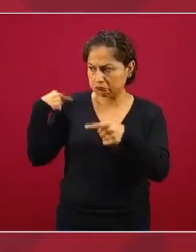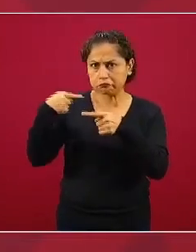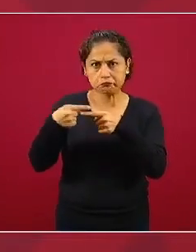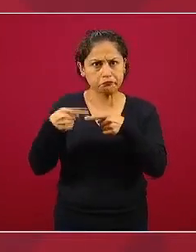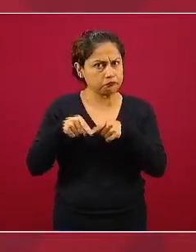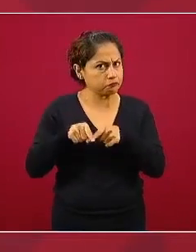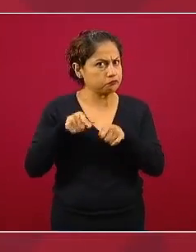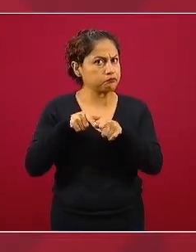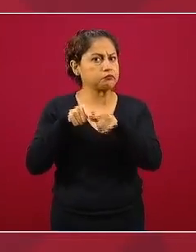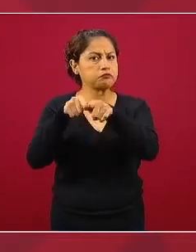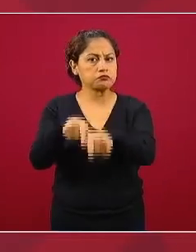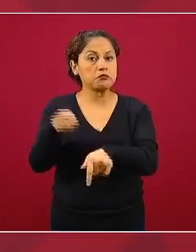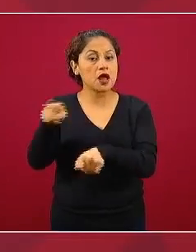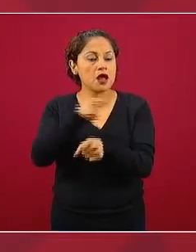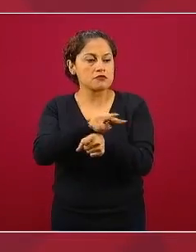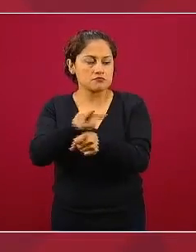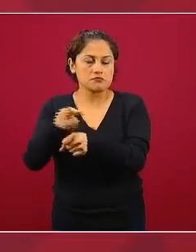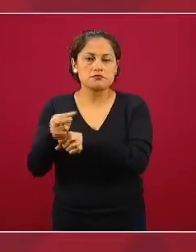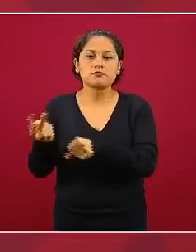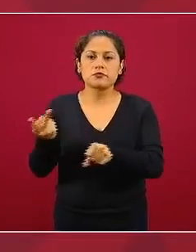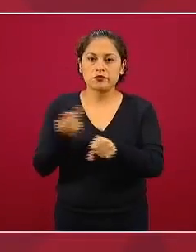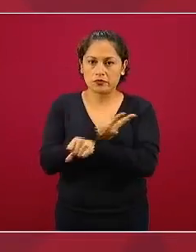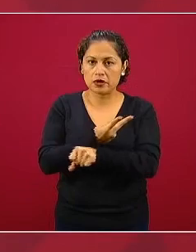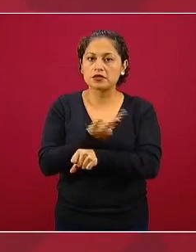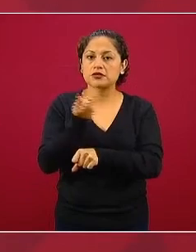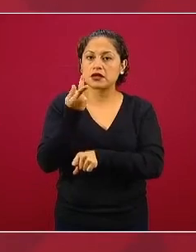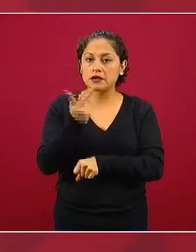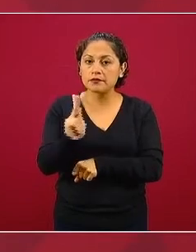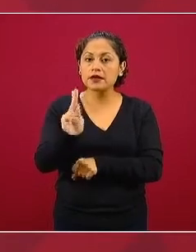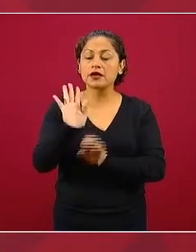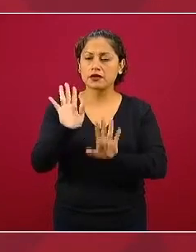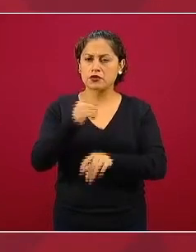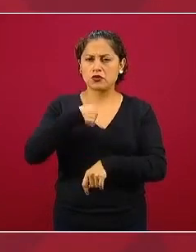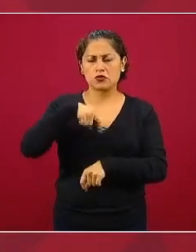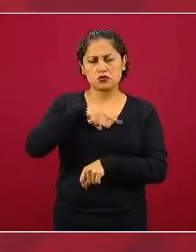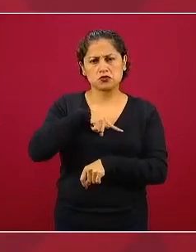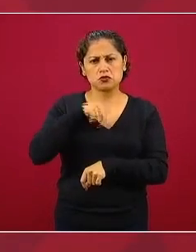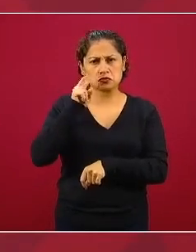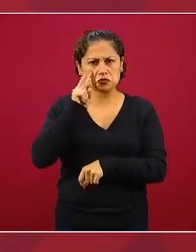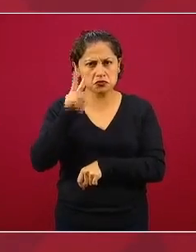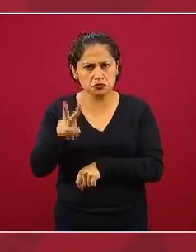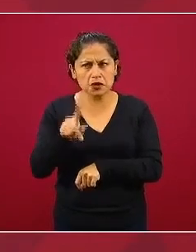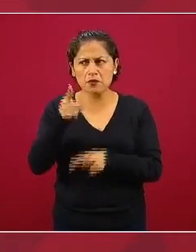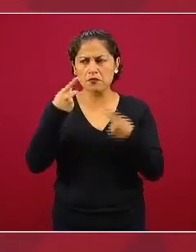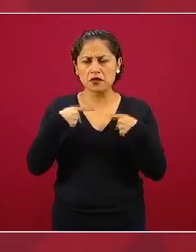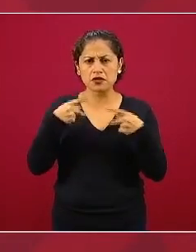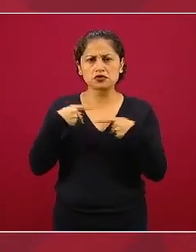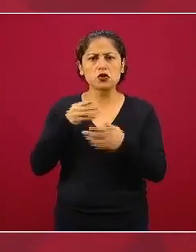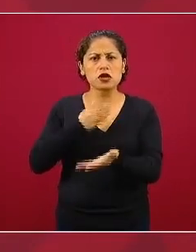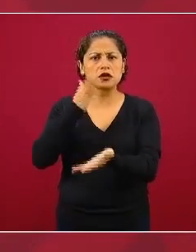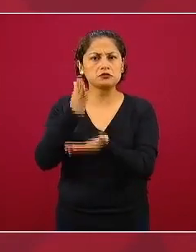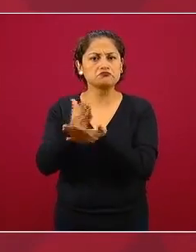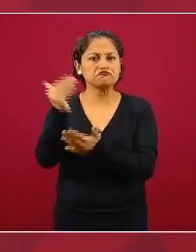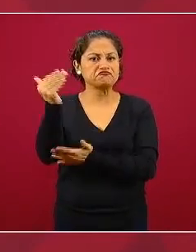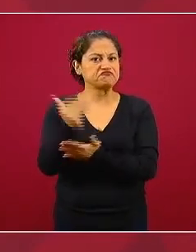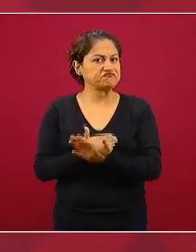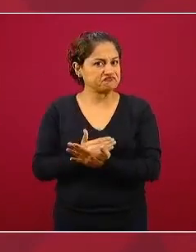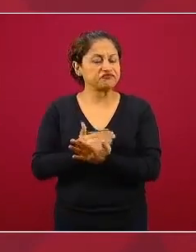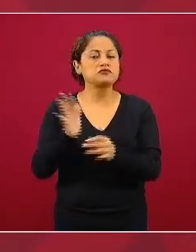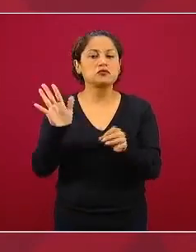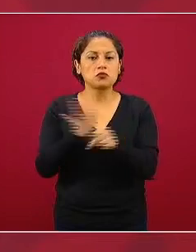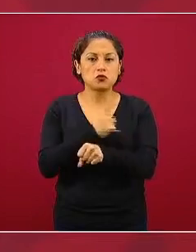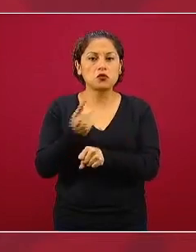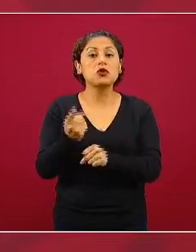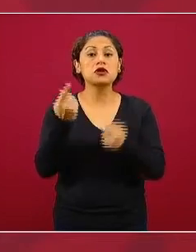y lo que si vemos es un patrón de menor demanda de servicios de salud es esperable las personas se quedan en su casa